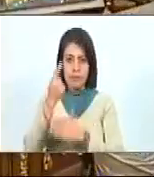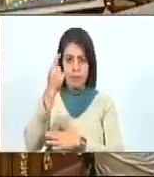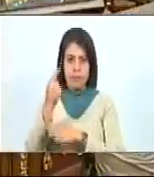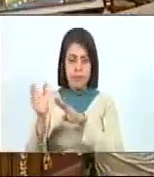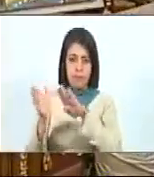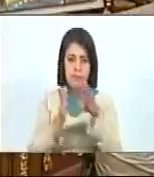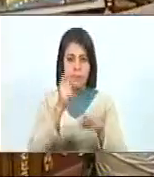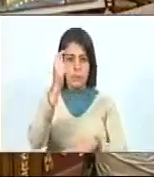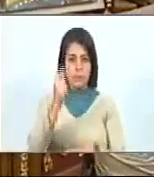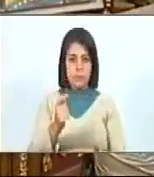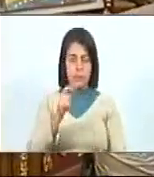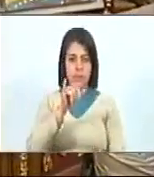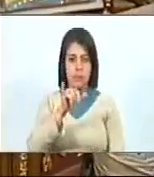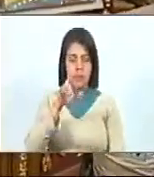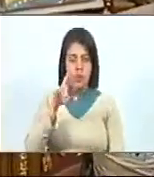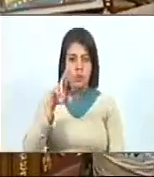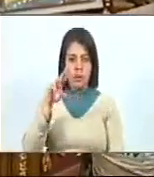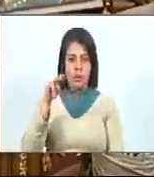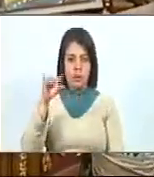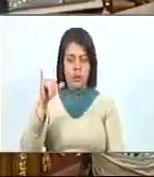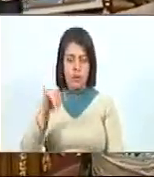la palabra la diputada Yurami Quintero.